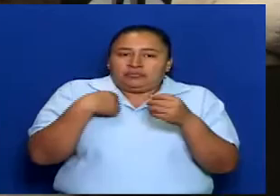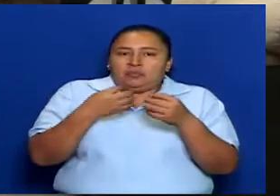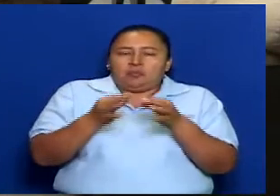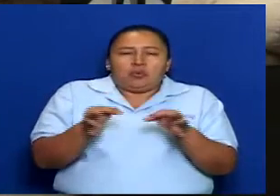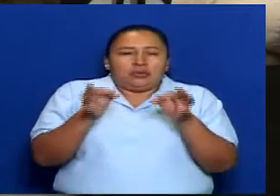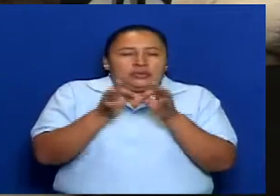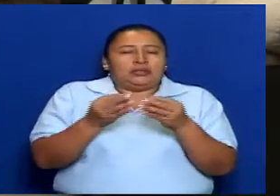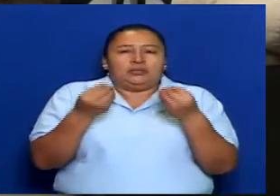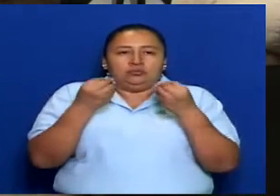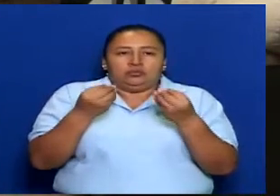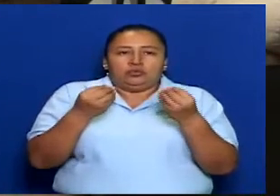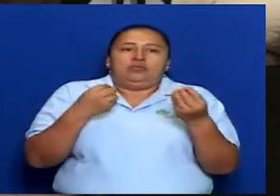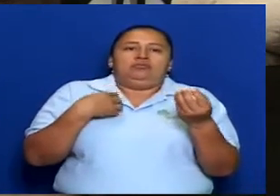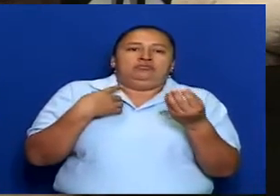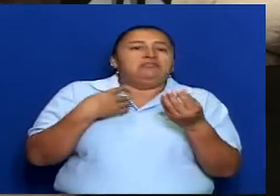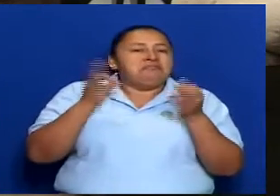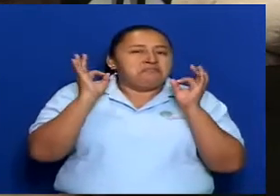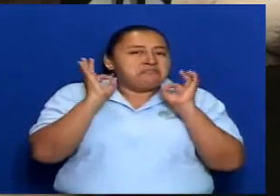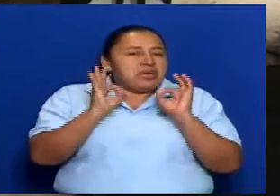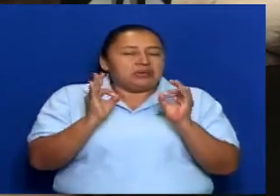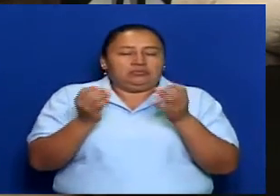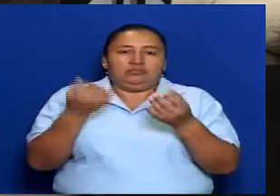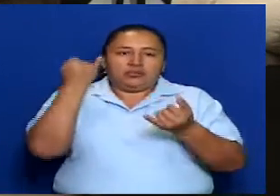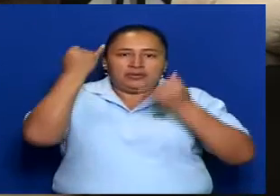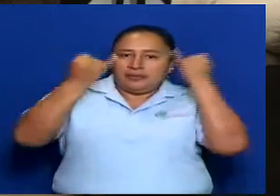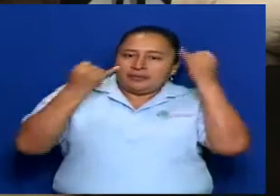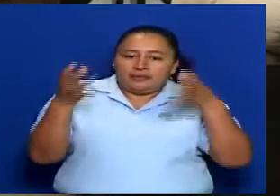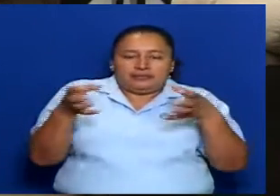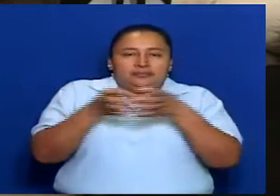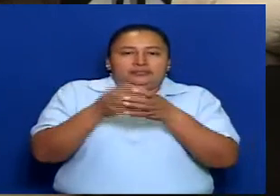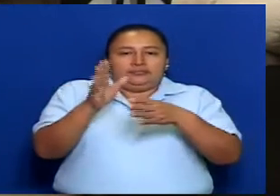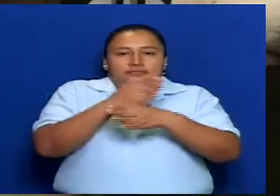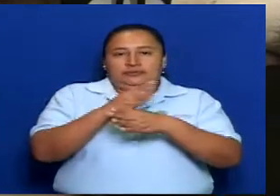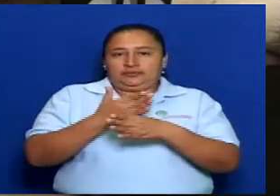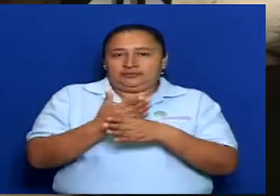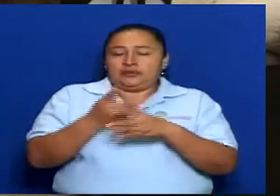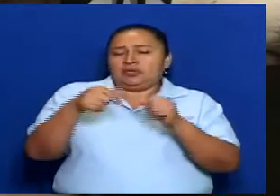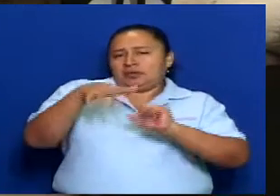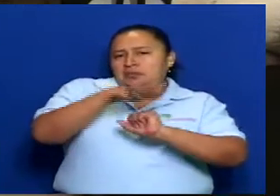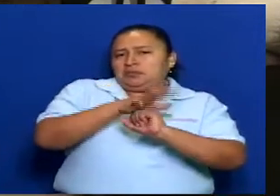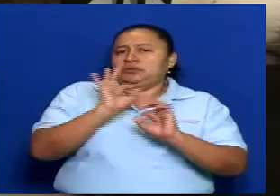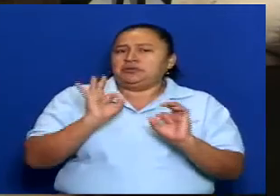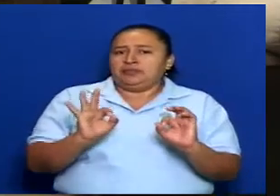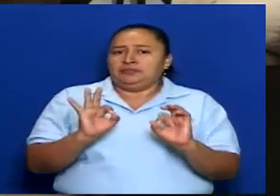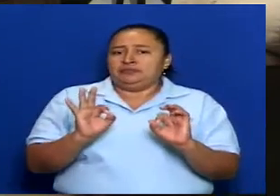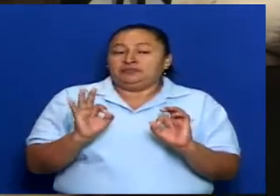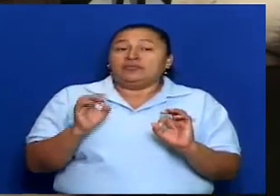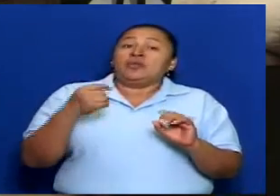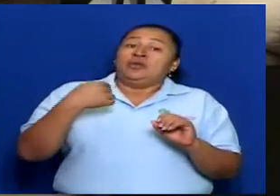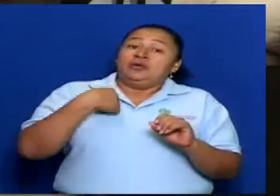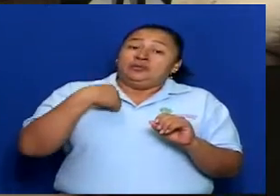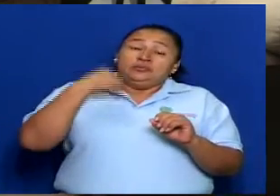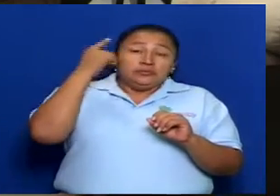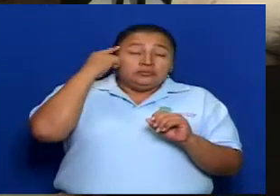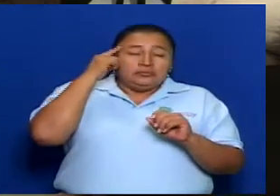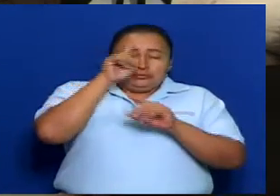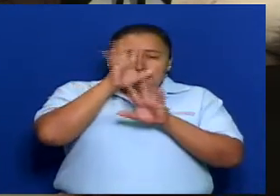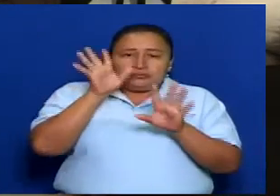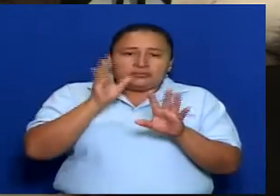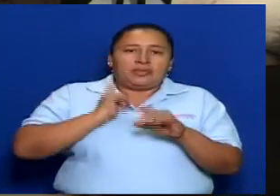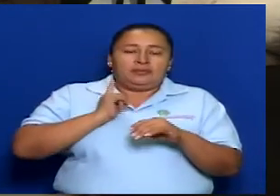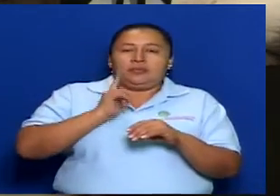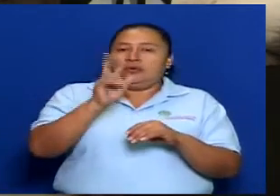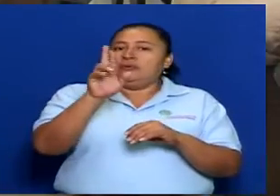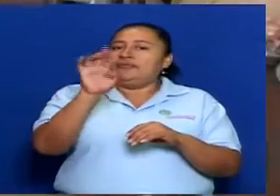lo que componemos, lo que somos parte de esta comisión. Creo que es un reto también, tenemos un